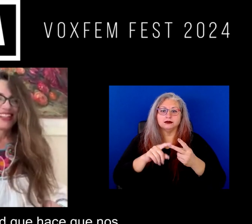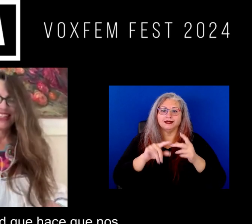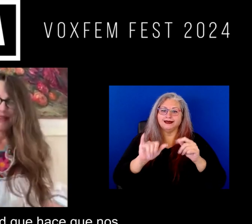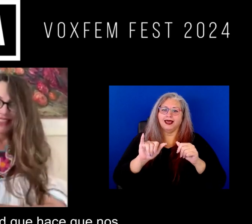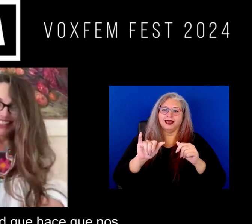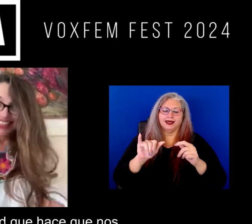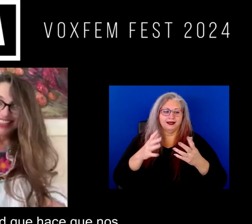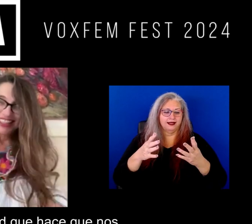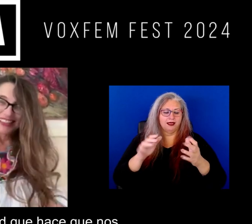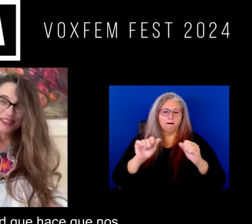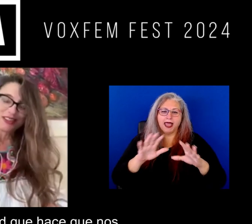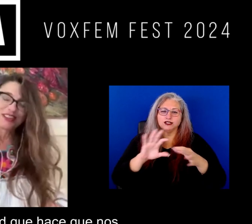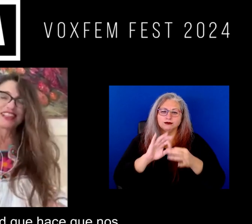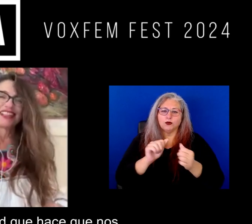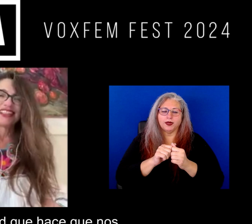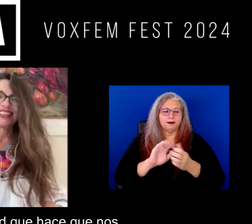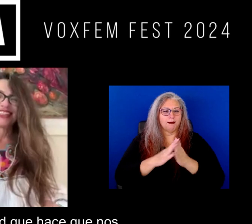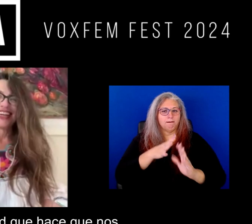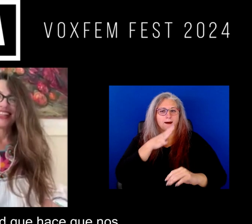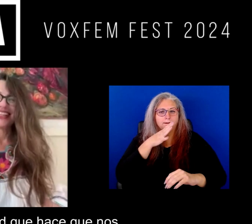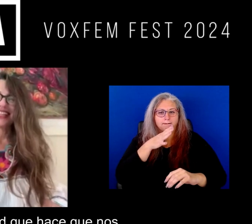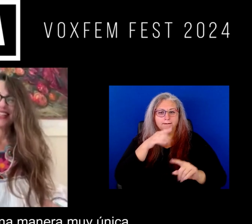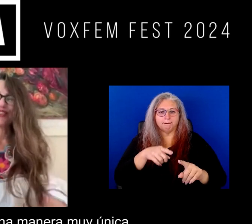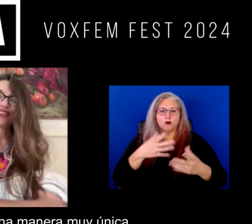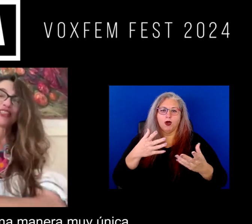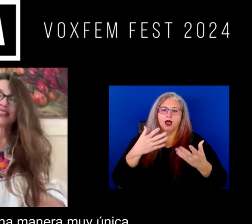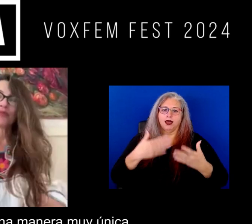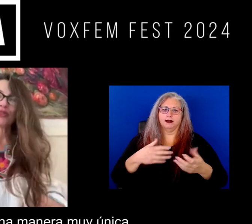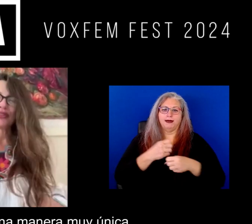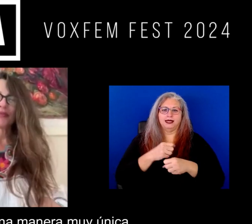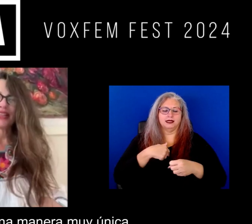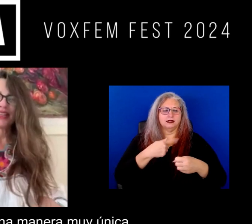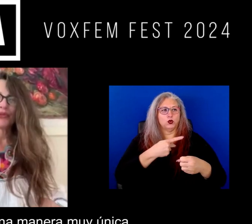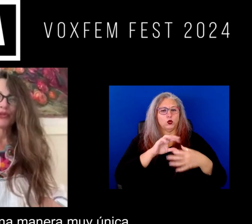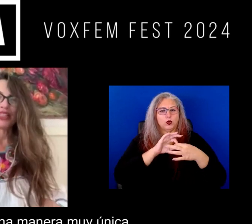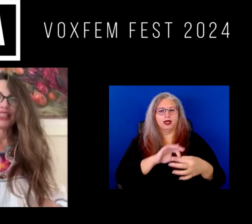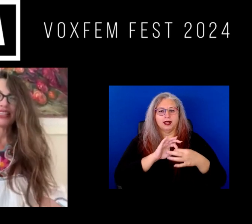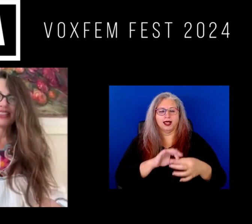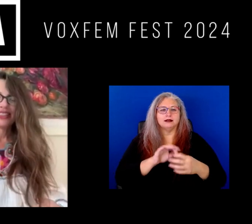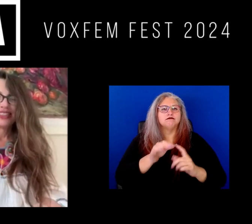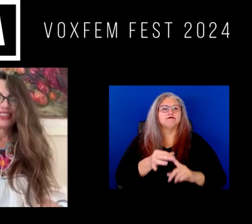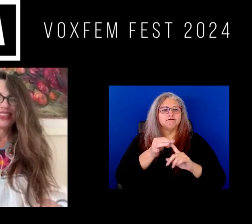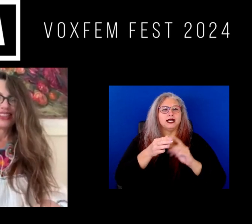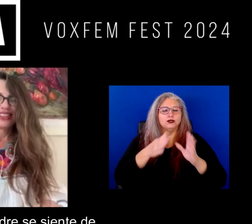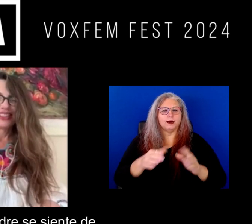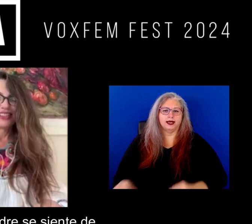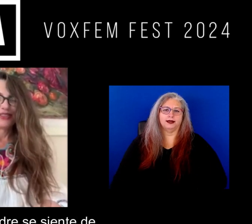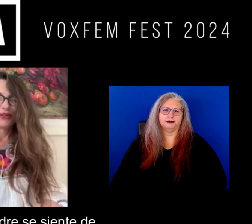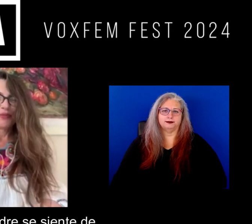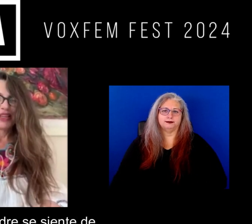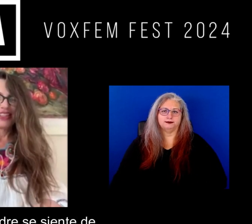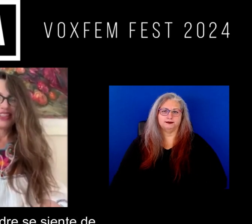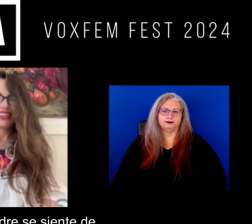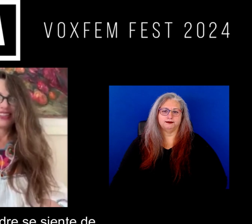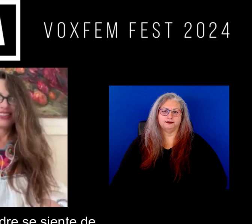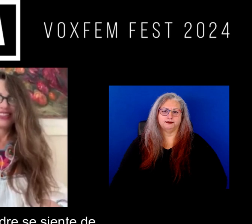la maternidad que hace que nos conectemos de una manera muy única con